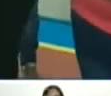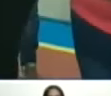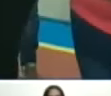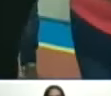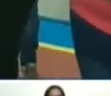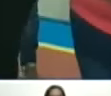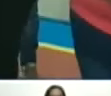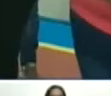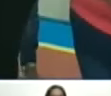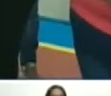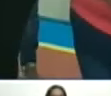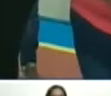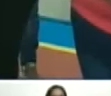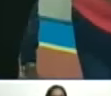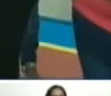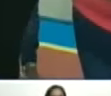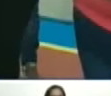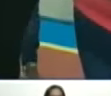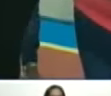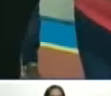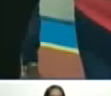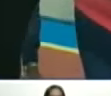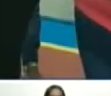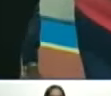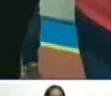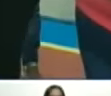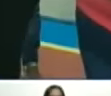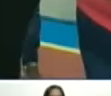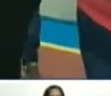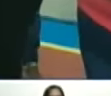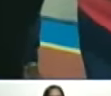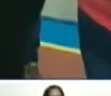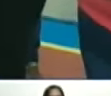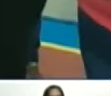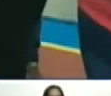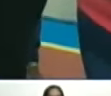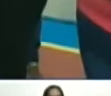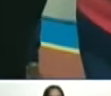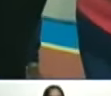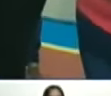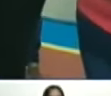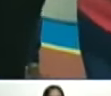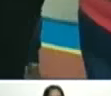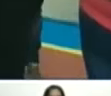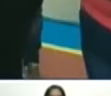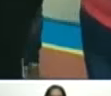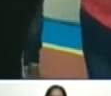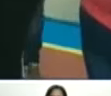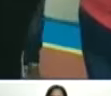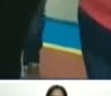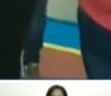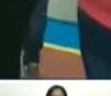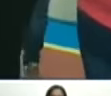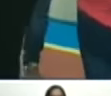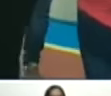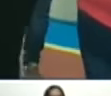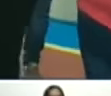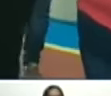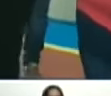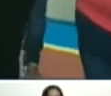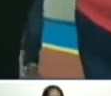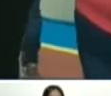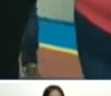turmerito y pido por la felicidad por la paz y por la vida de turmerito y de